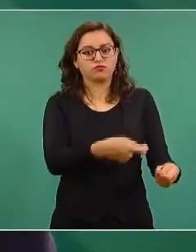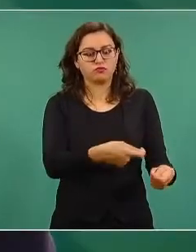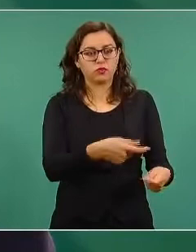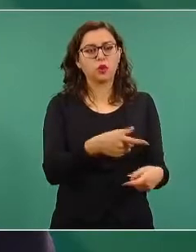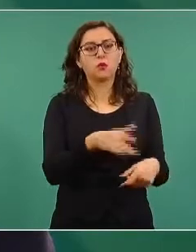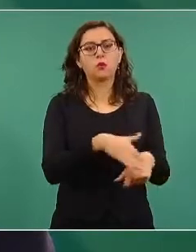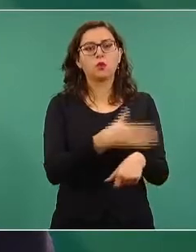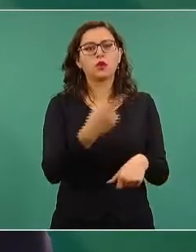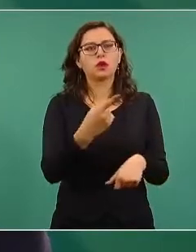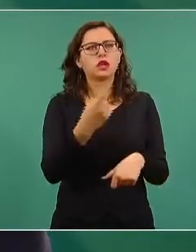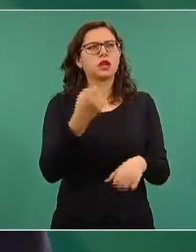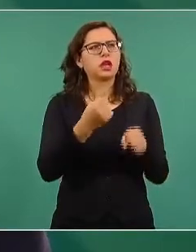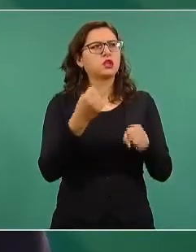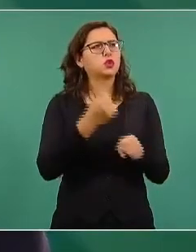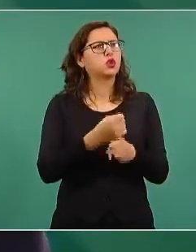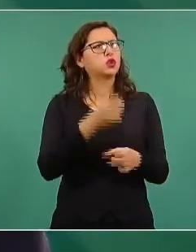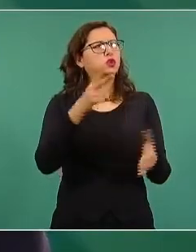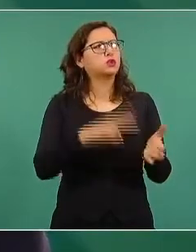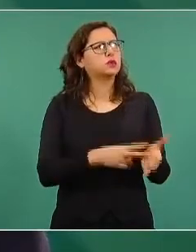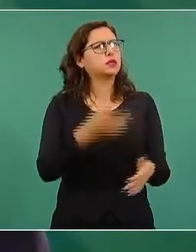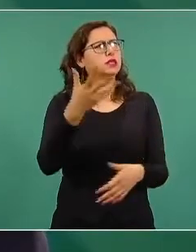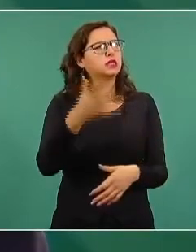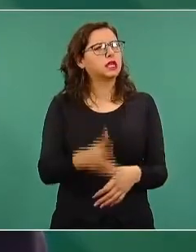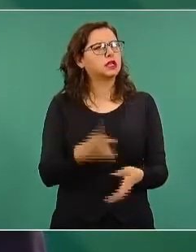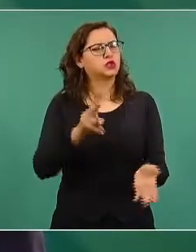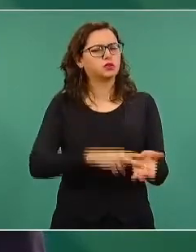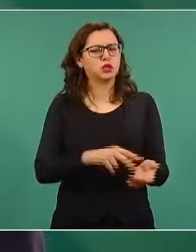en el 2010, 2011.